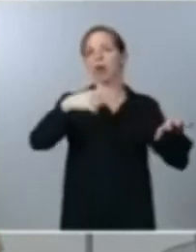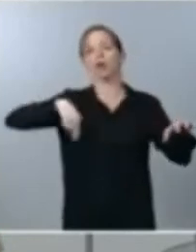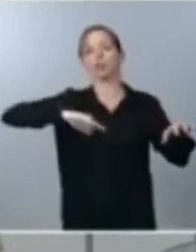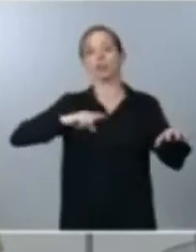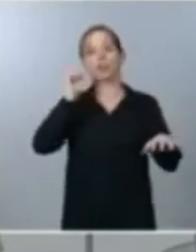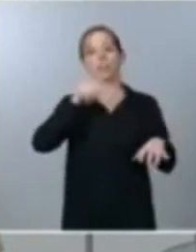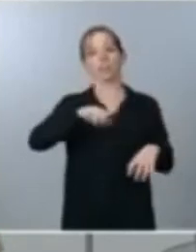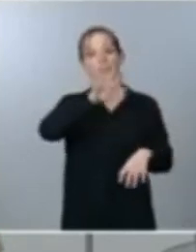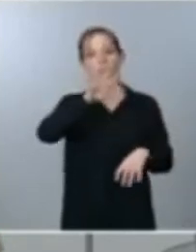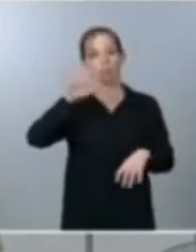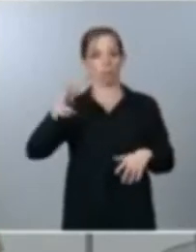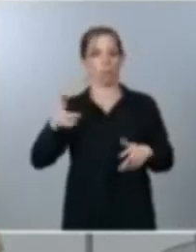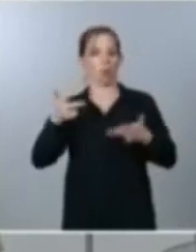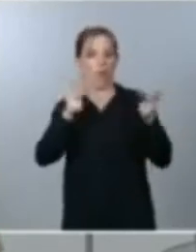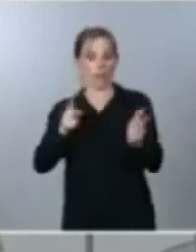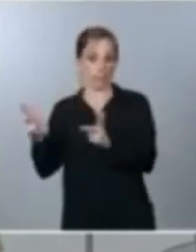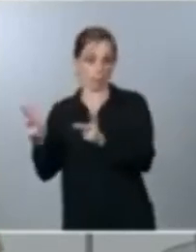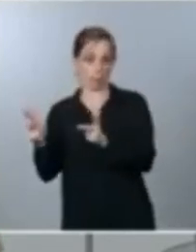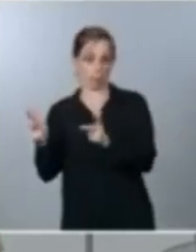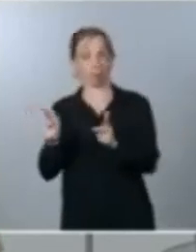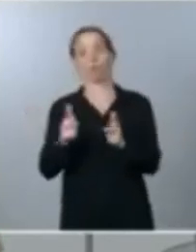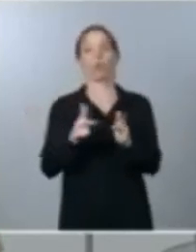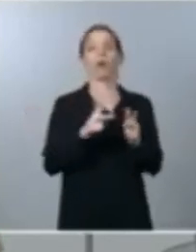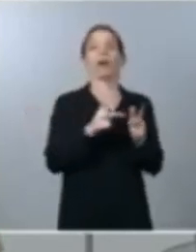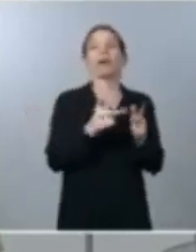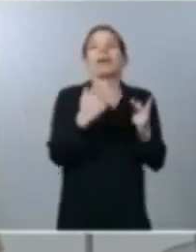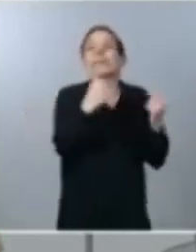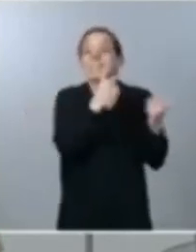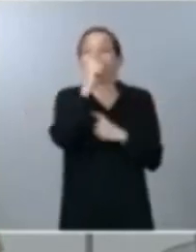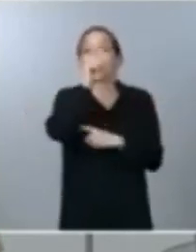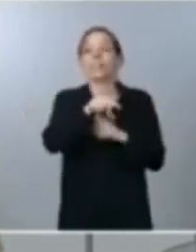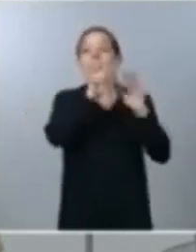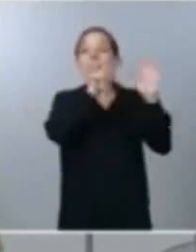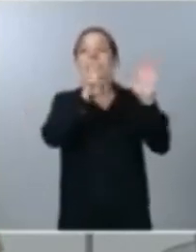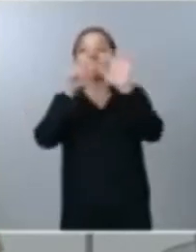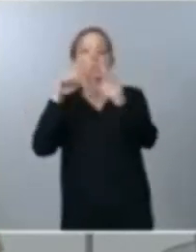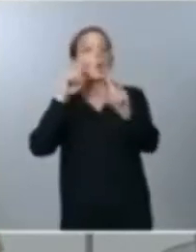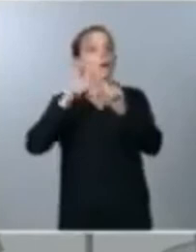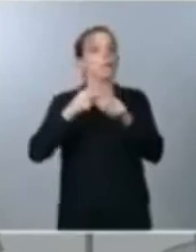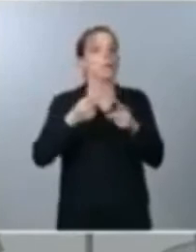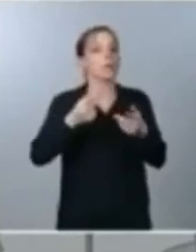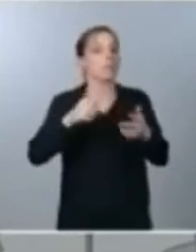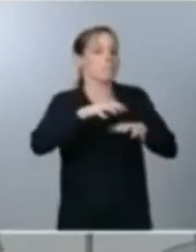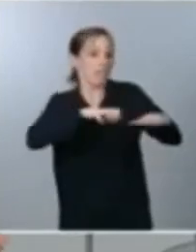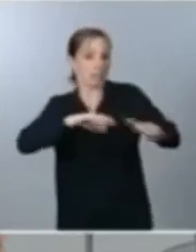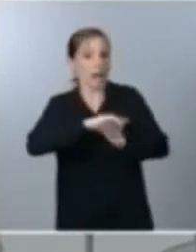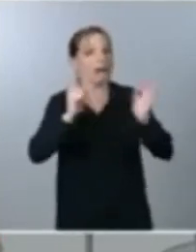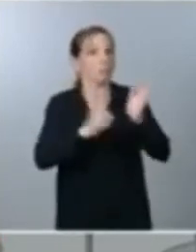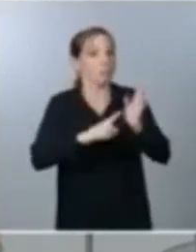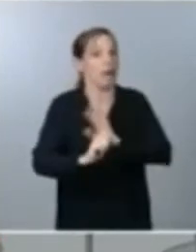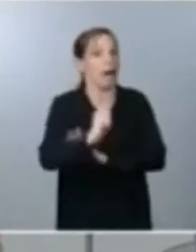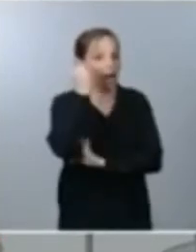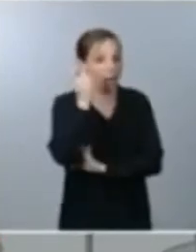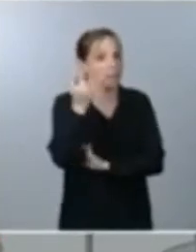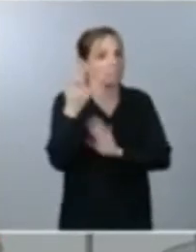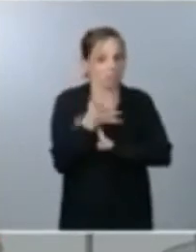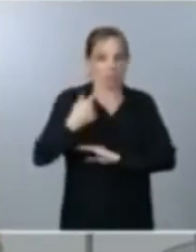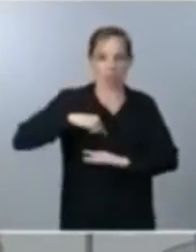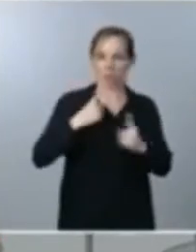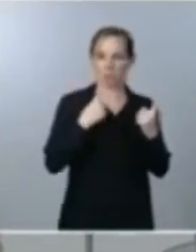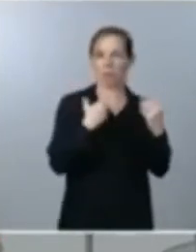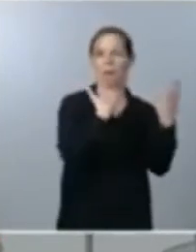176 los escaños para garantizar una mayoría absoluta y por tanto tenemos que vernos obligados a hablar con muchísimas fuerzas parlamentarias